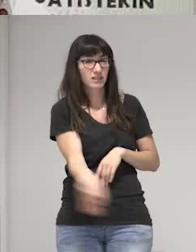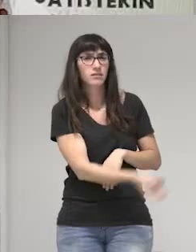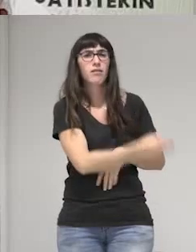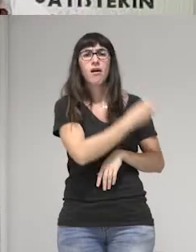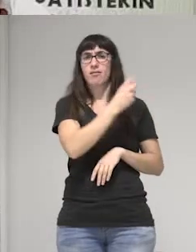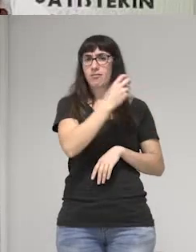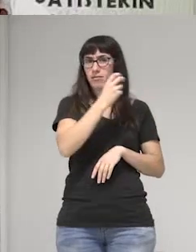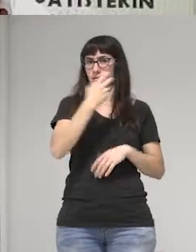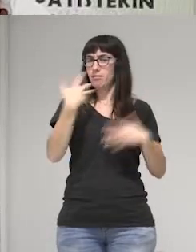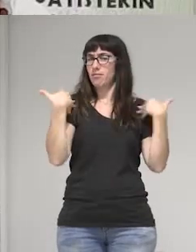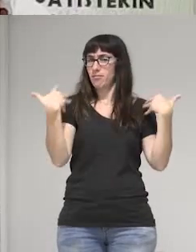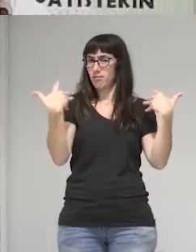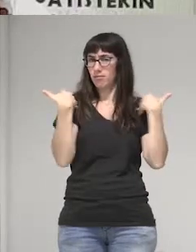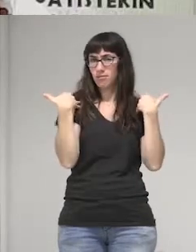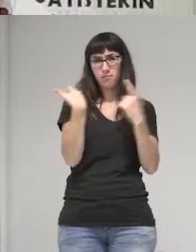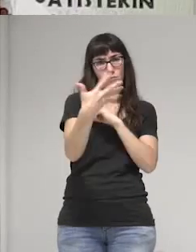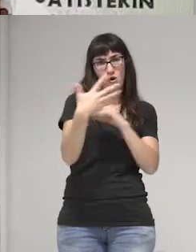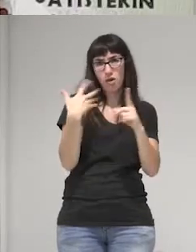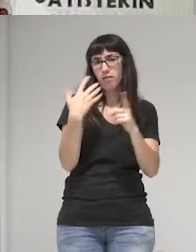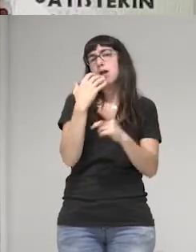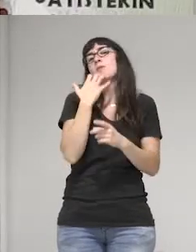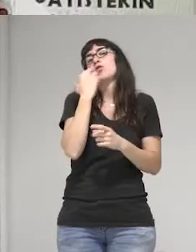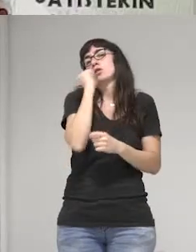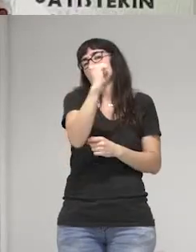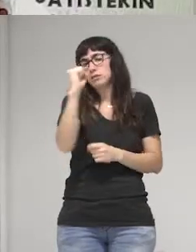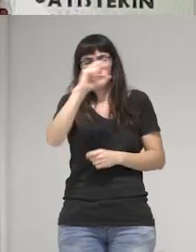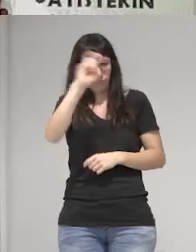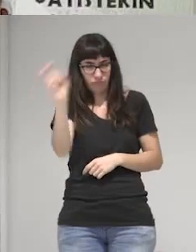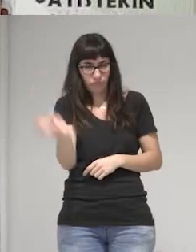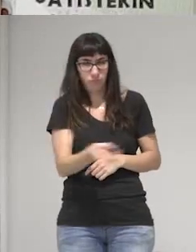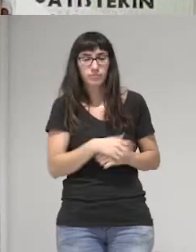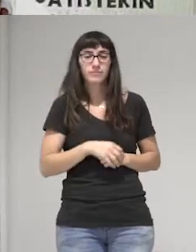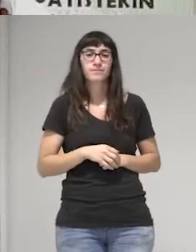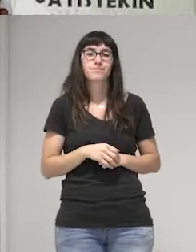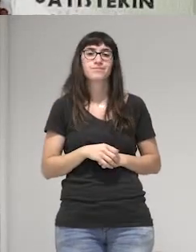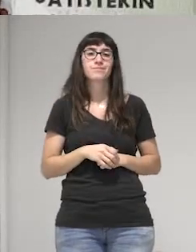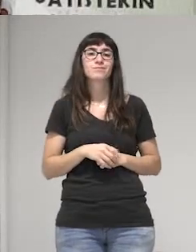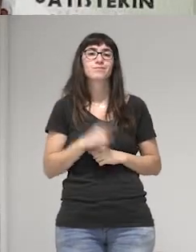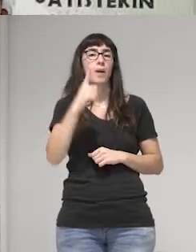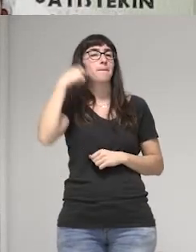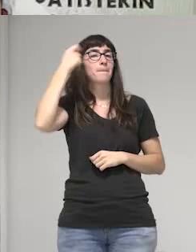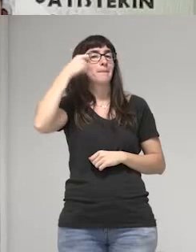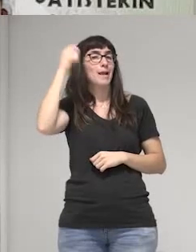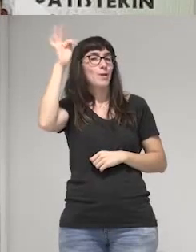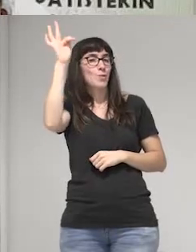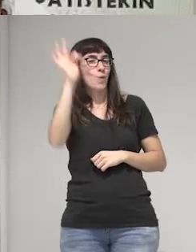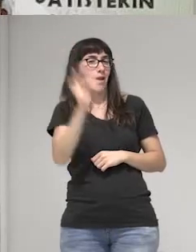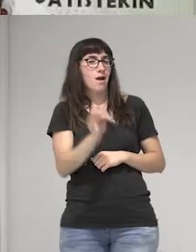asesinatos y con todo lo que ya dije hay una película que fue